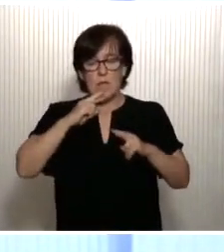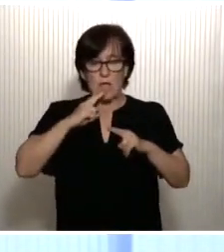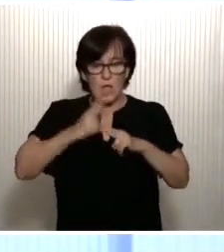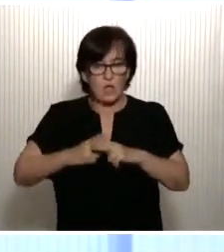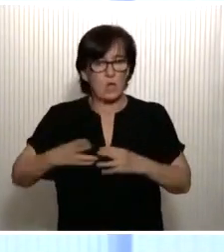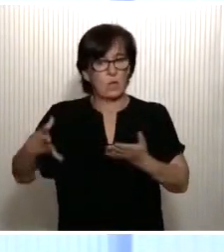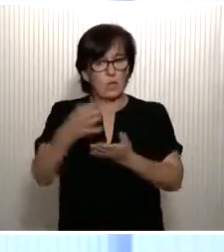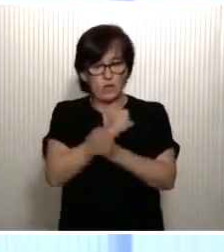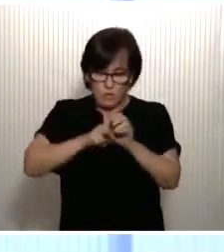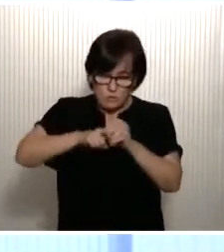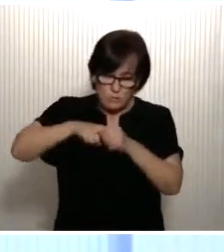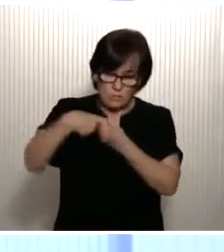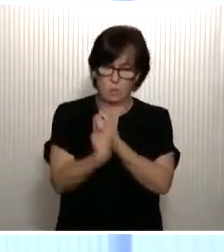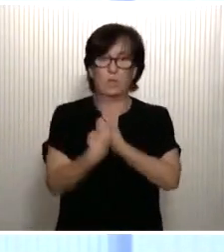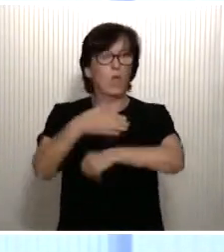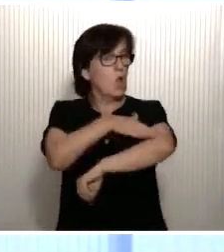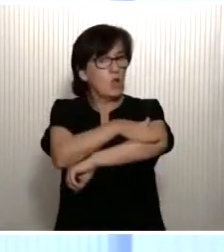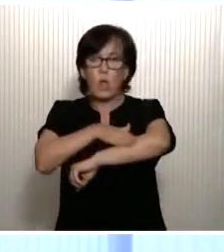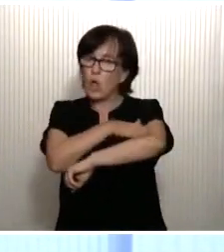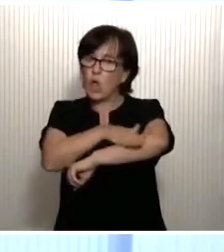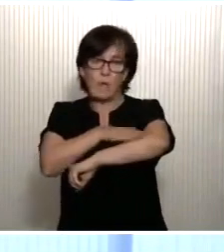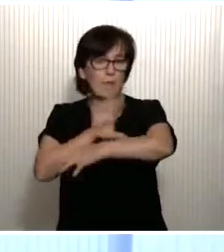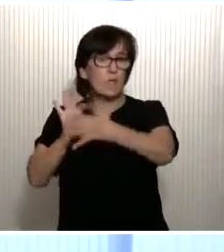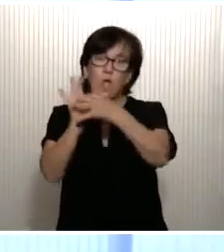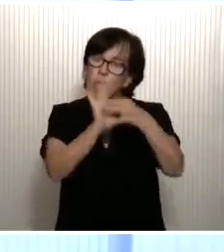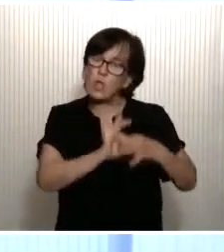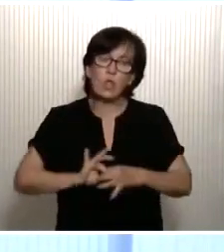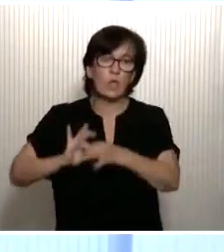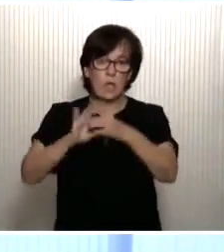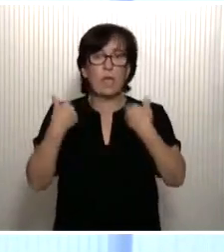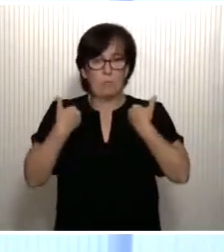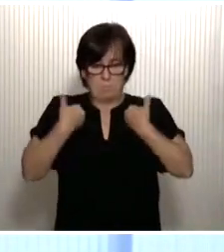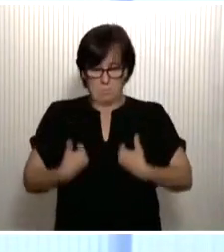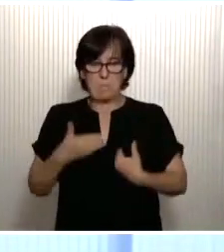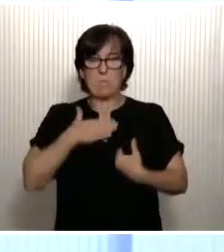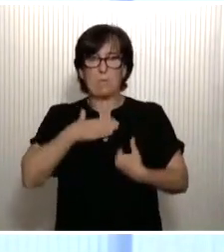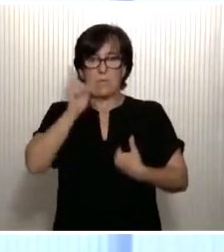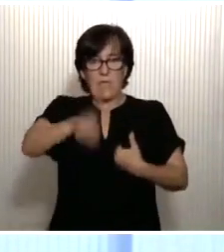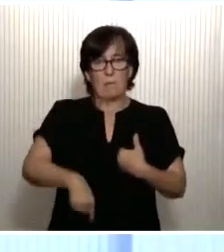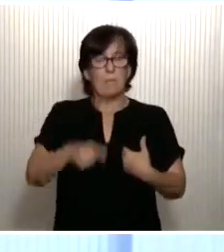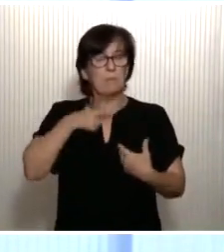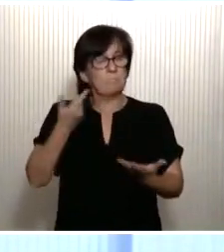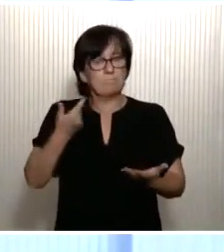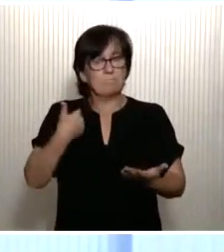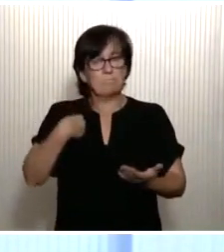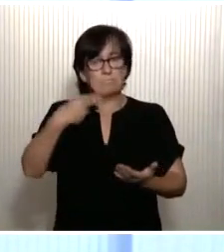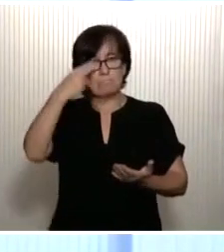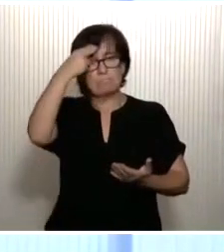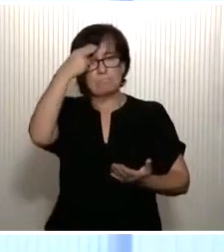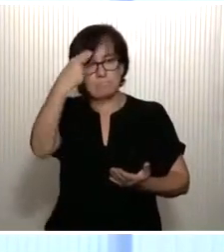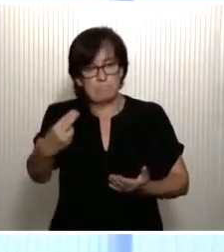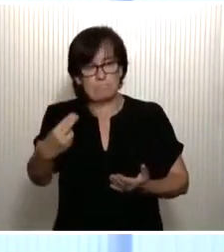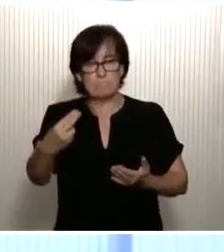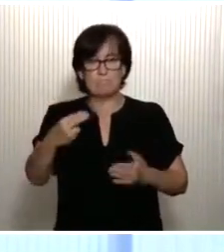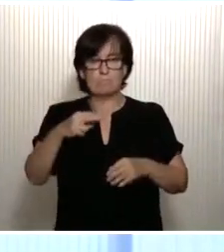todos los integrantes del Gobierno de coalición y también de mi persona, transmitir mi pesar, nuestro profundo pesar a todas las